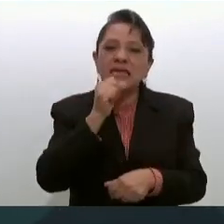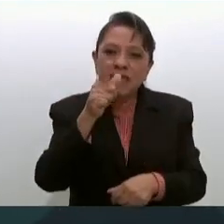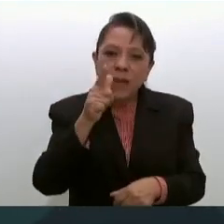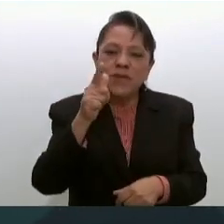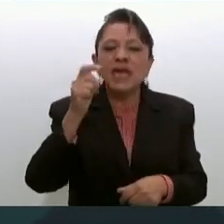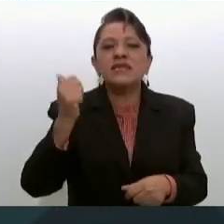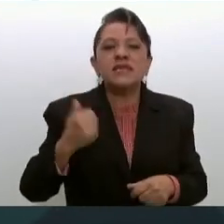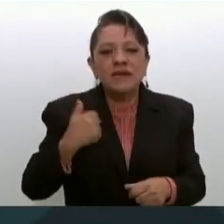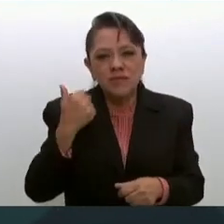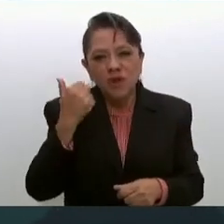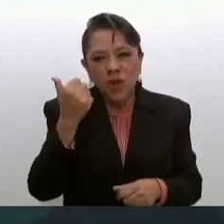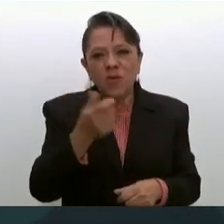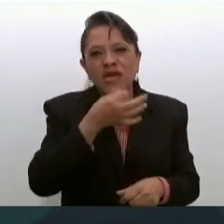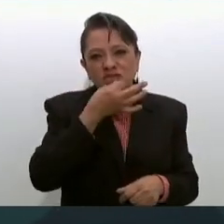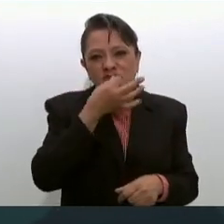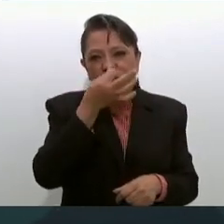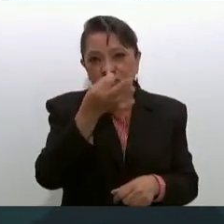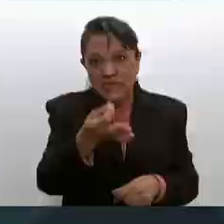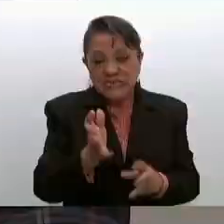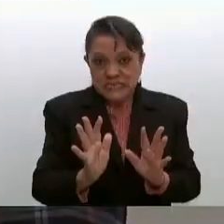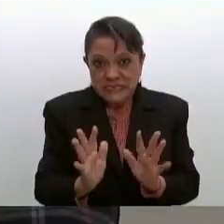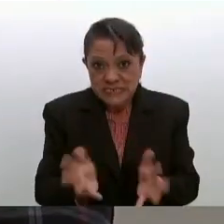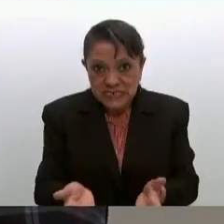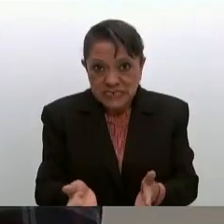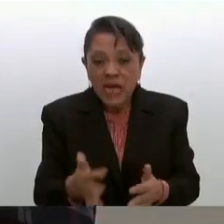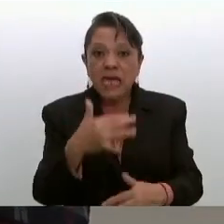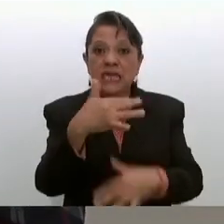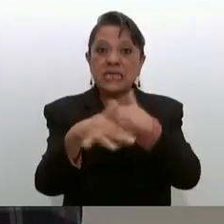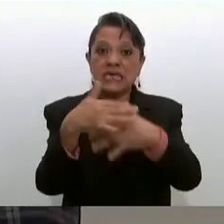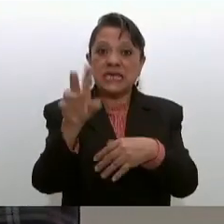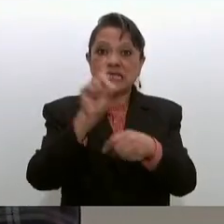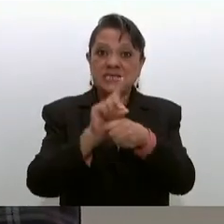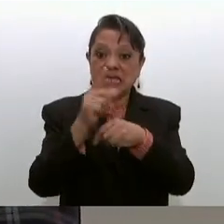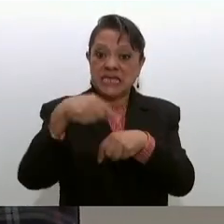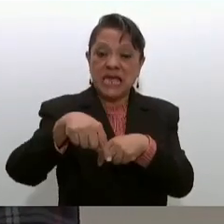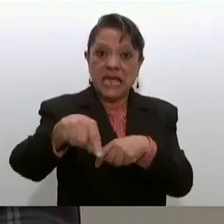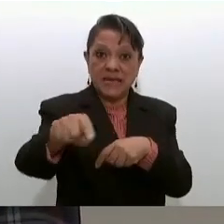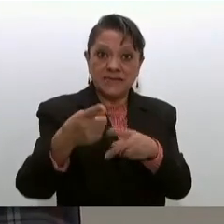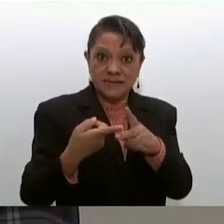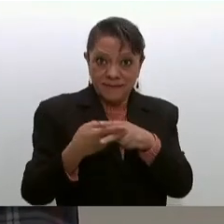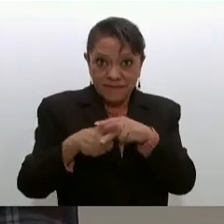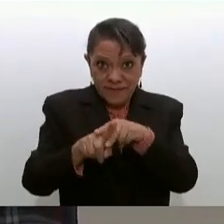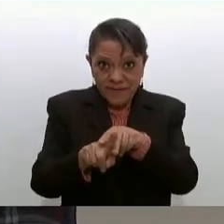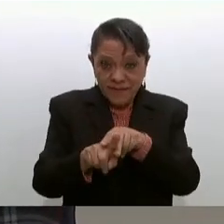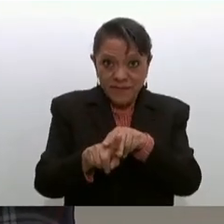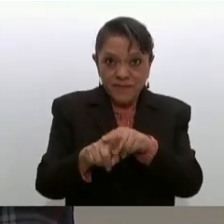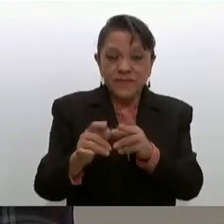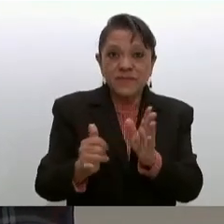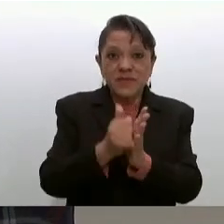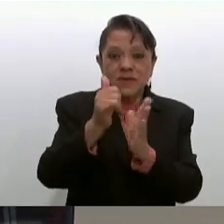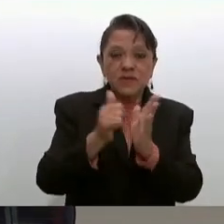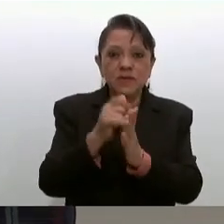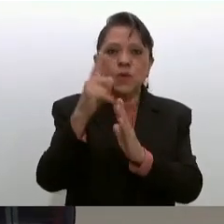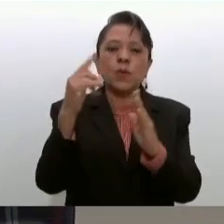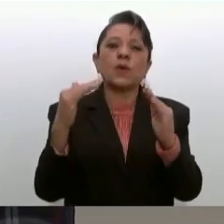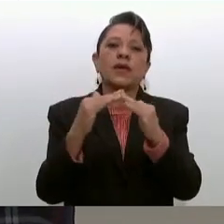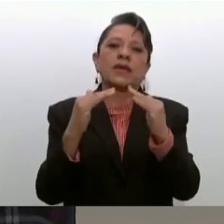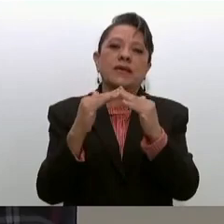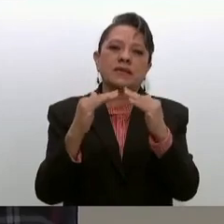para decir que ya vamos en 15 días a iniciar la construcción de un albergue